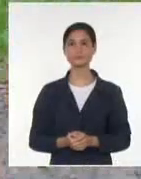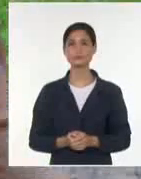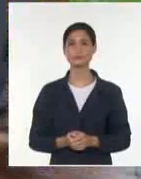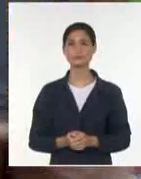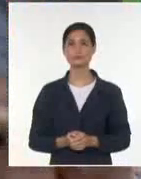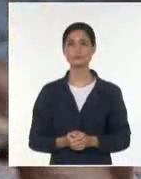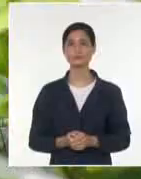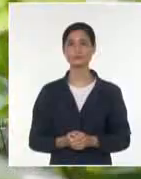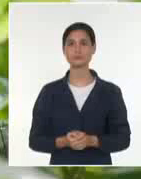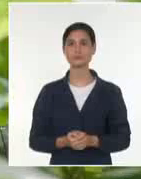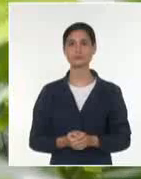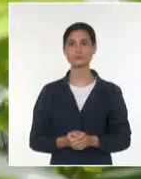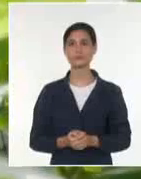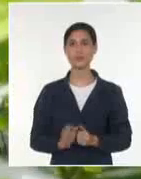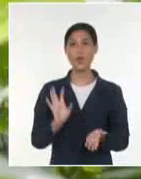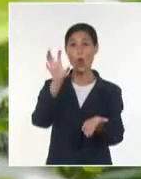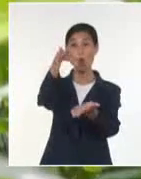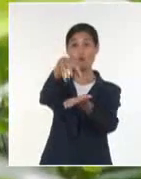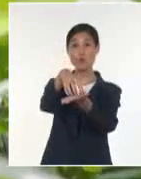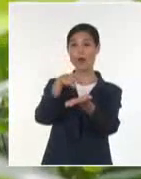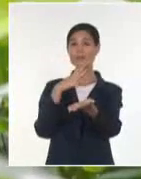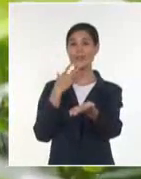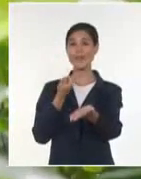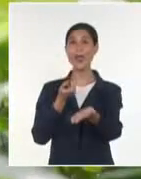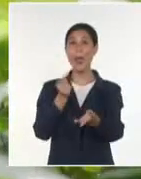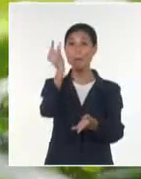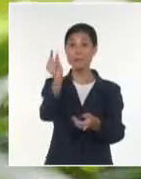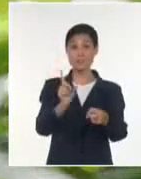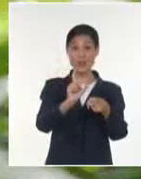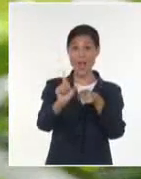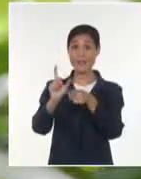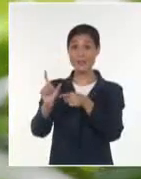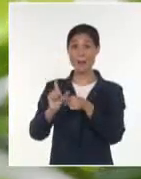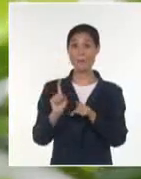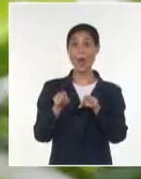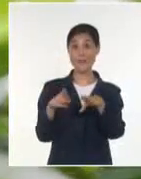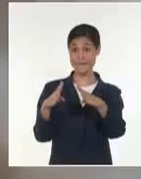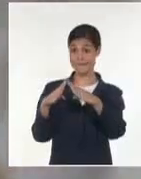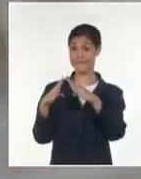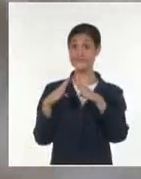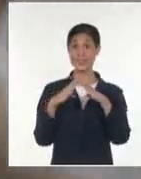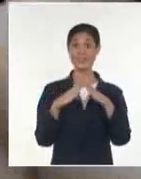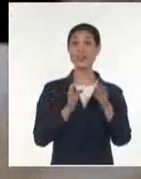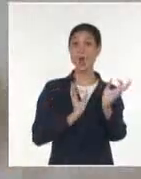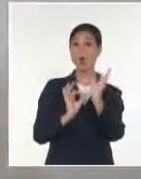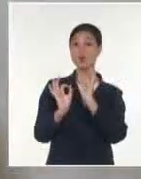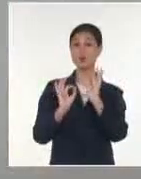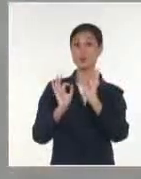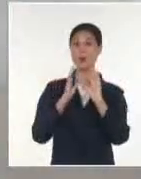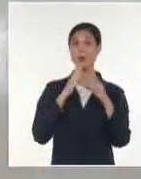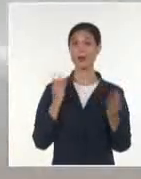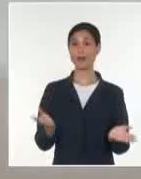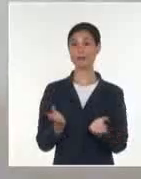Es este también el hogar de campesinos locales que dependen de los ecosistemas para su sustento diario.